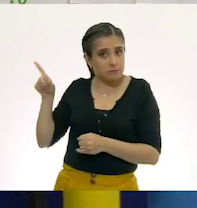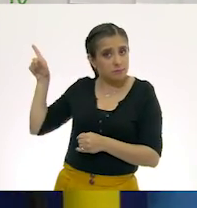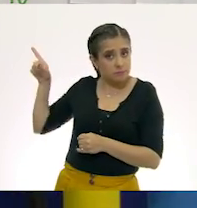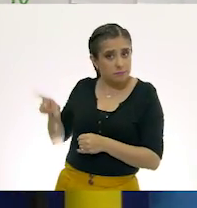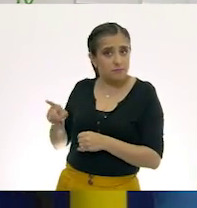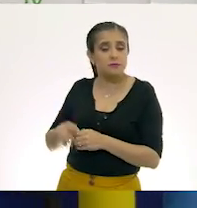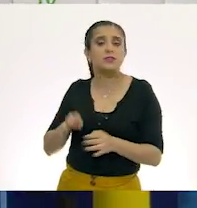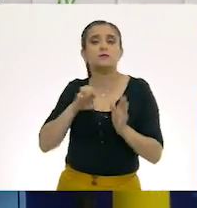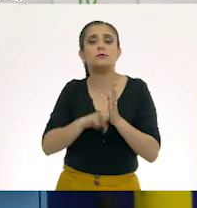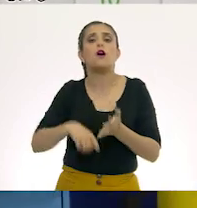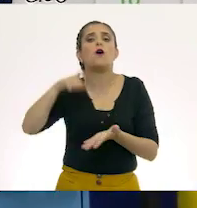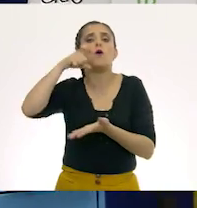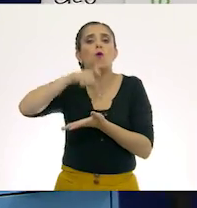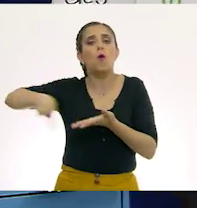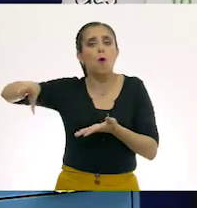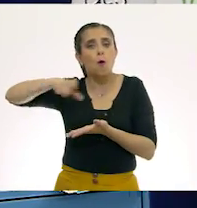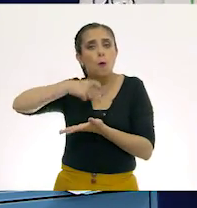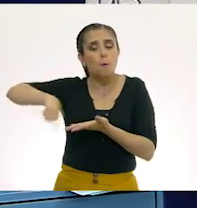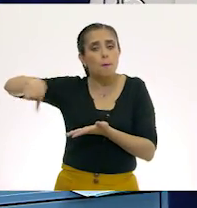compro.